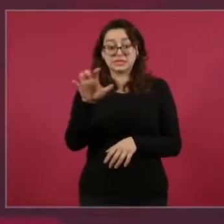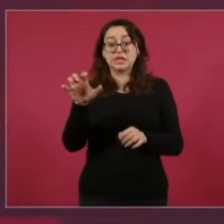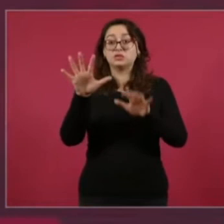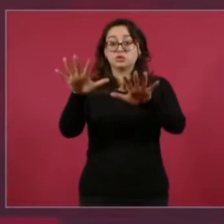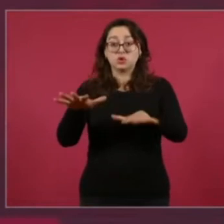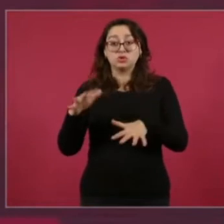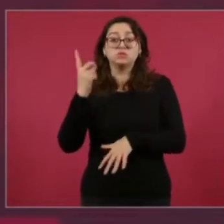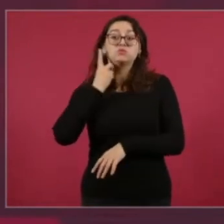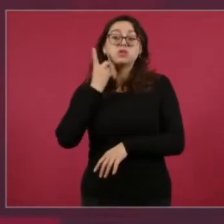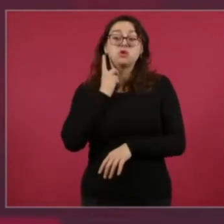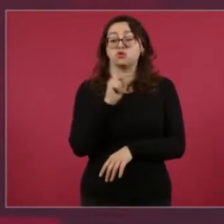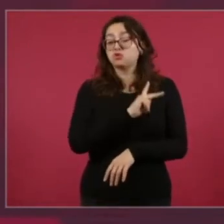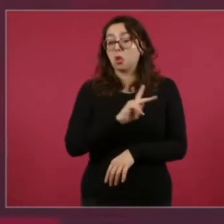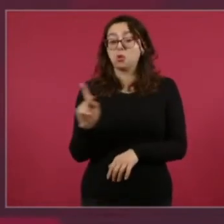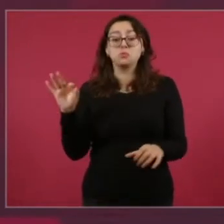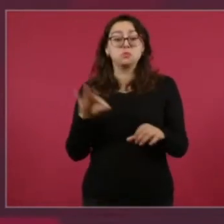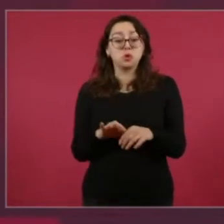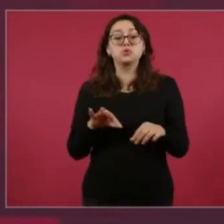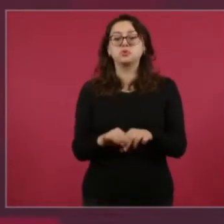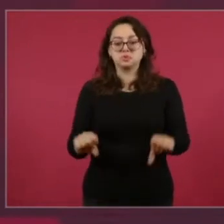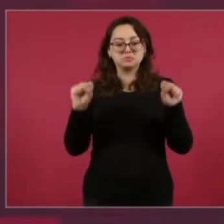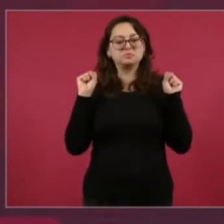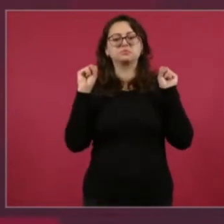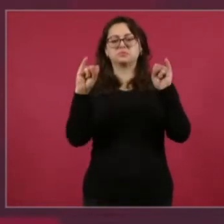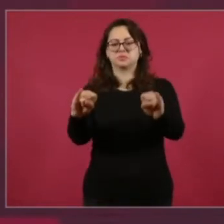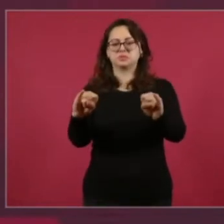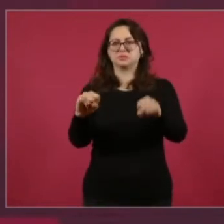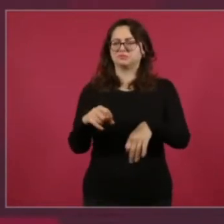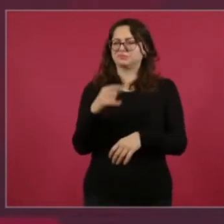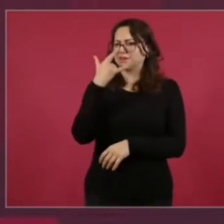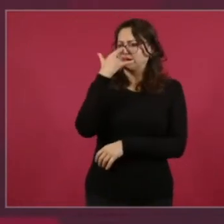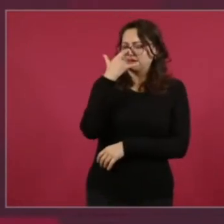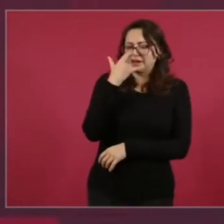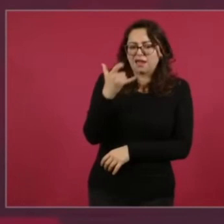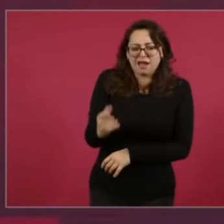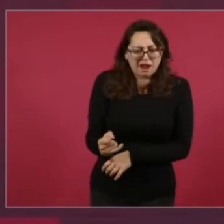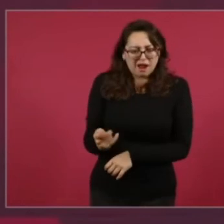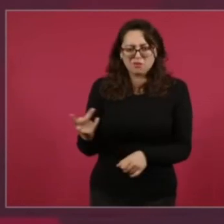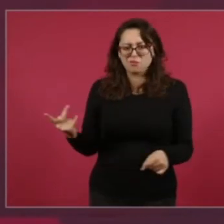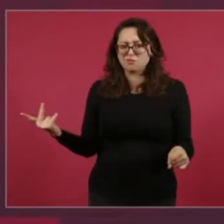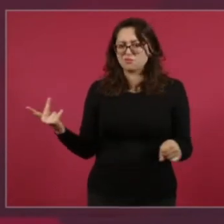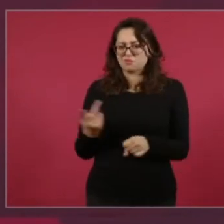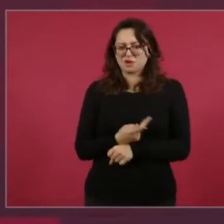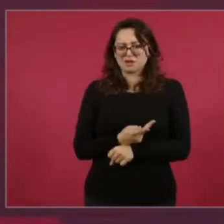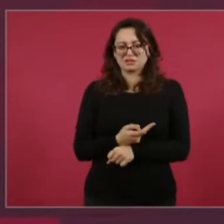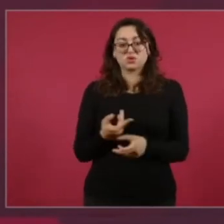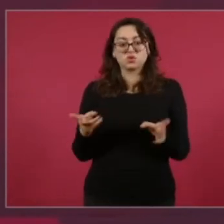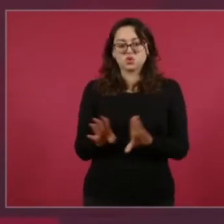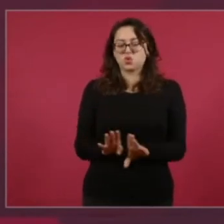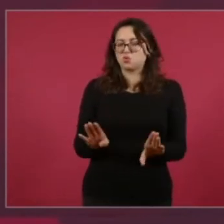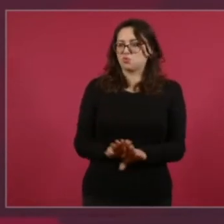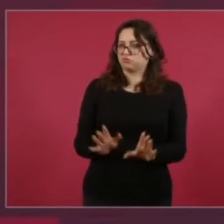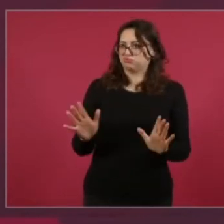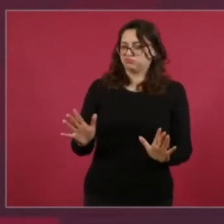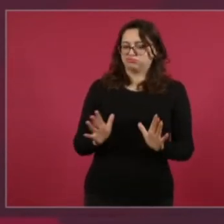a favor del presupuesto. Fue fenómeno.